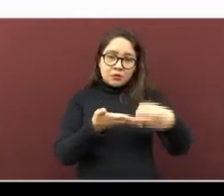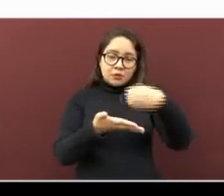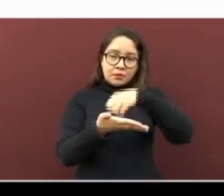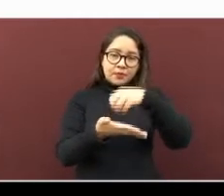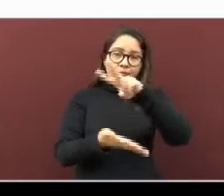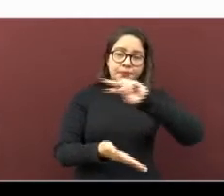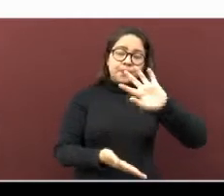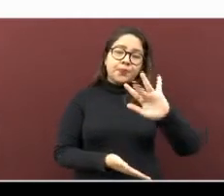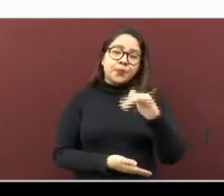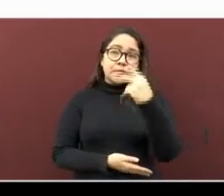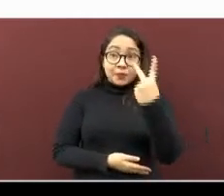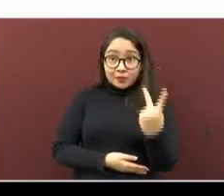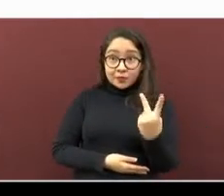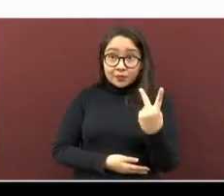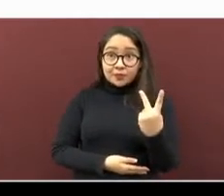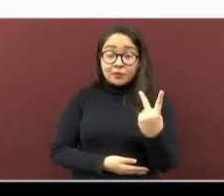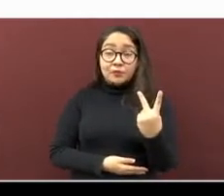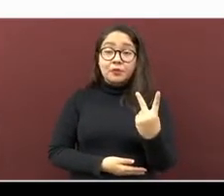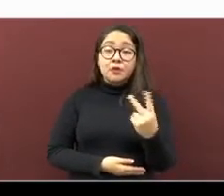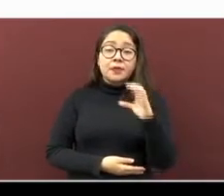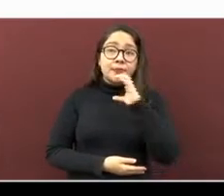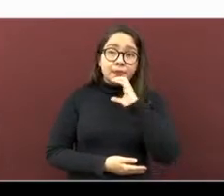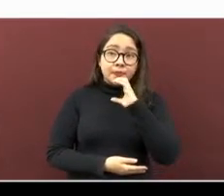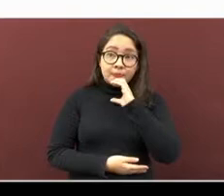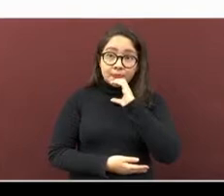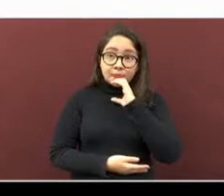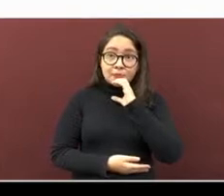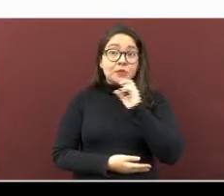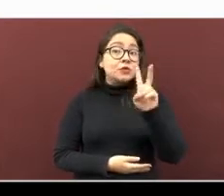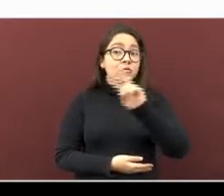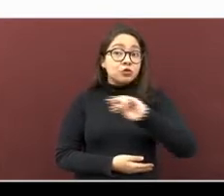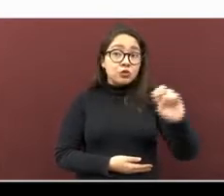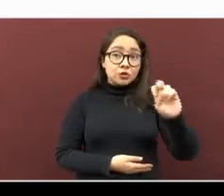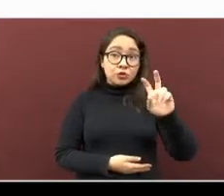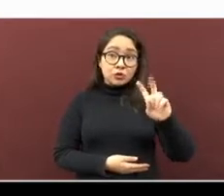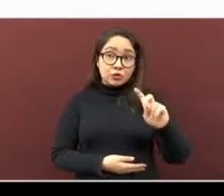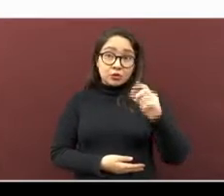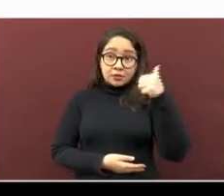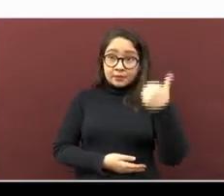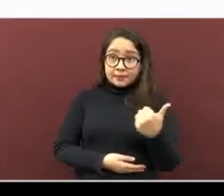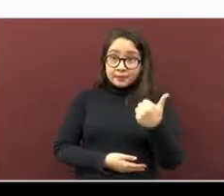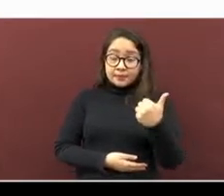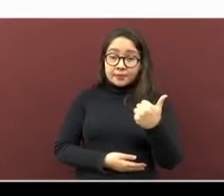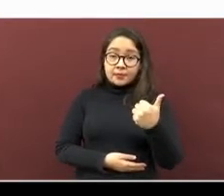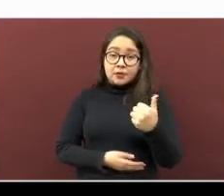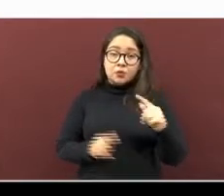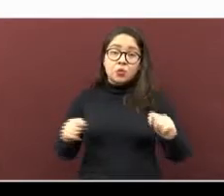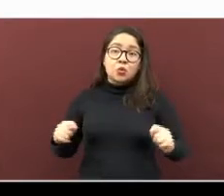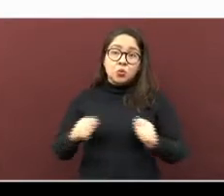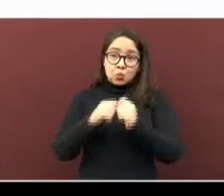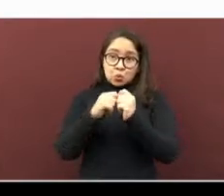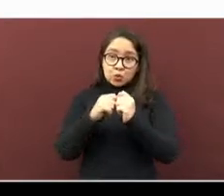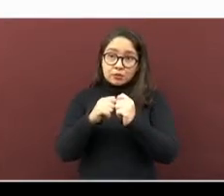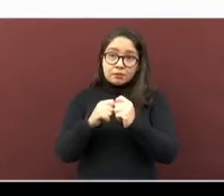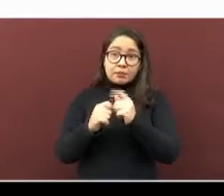252. Córdoba, 236. Tuxpan,